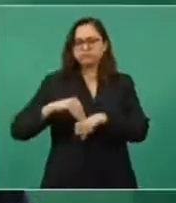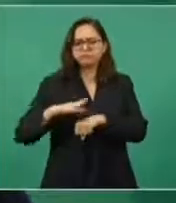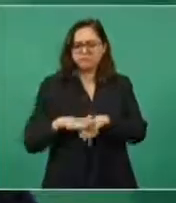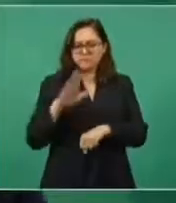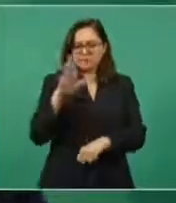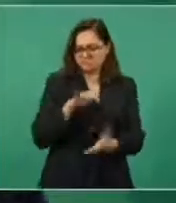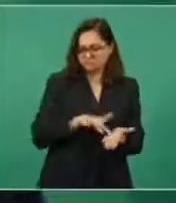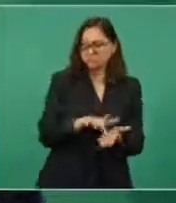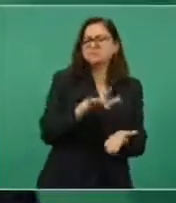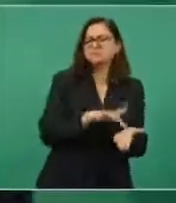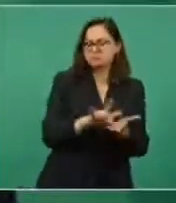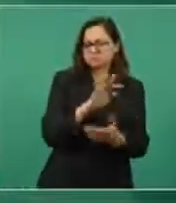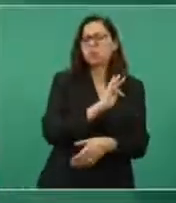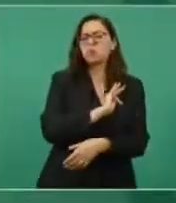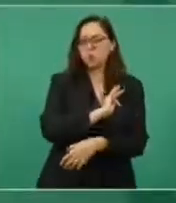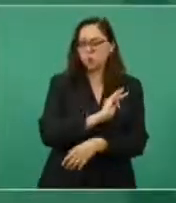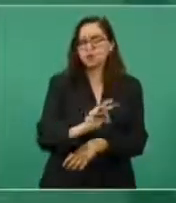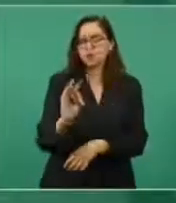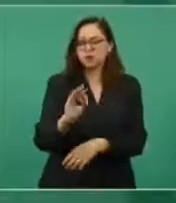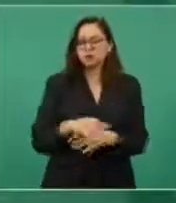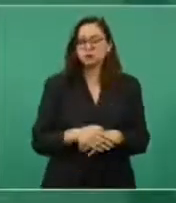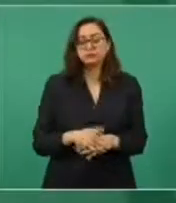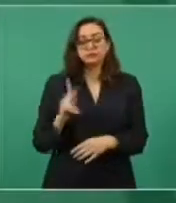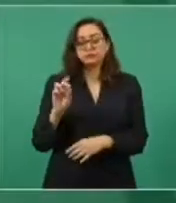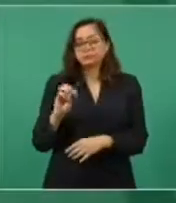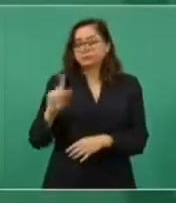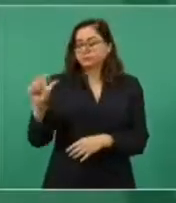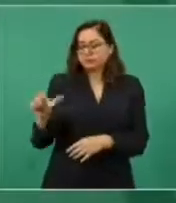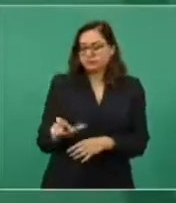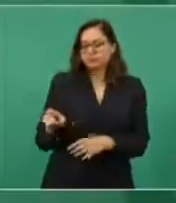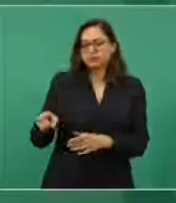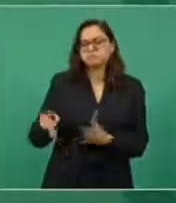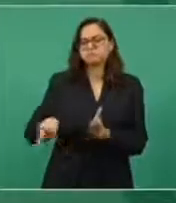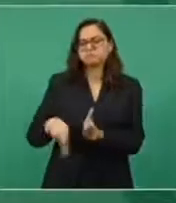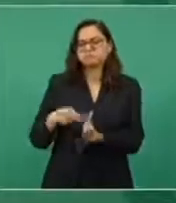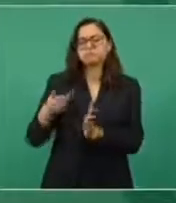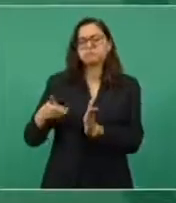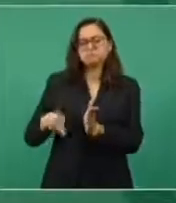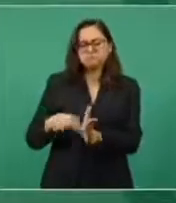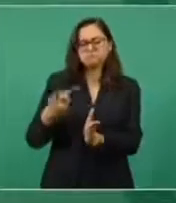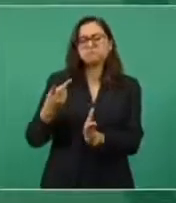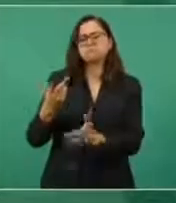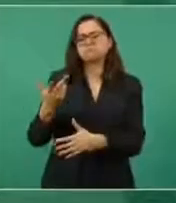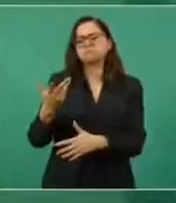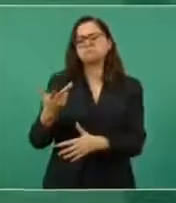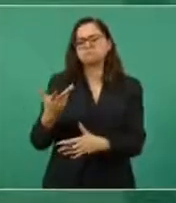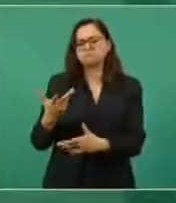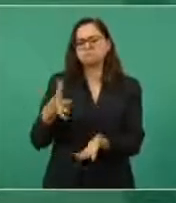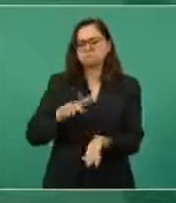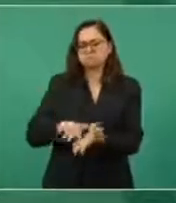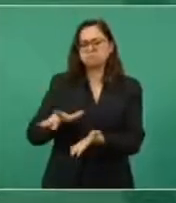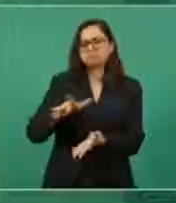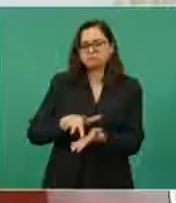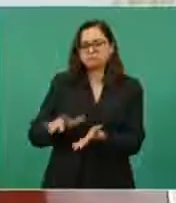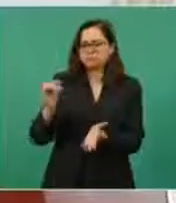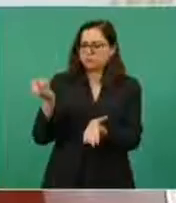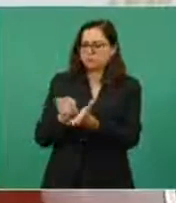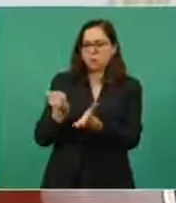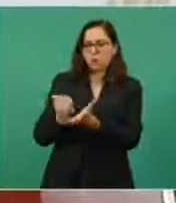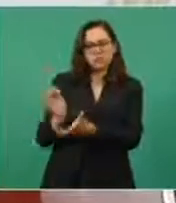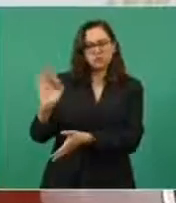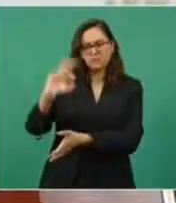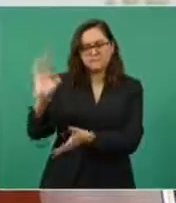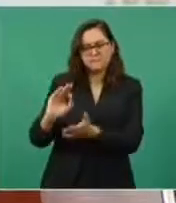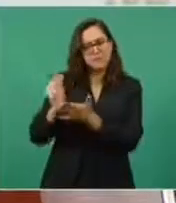Pemex, por ejemplo, constantemente o periódicamente le estamos quitando impuestos